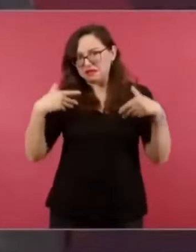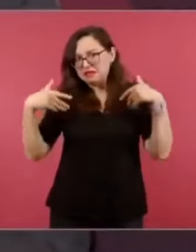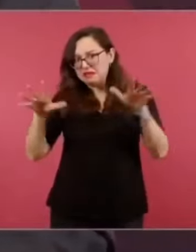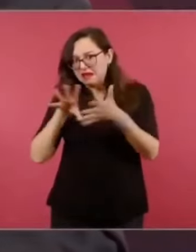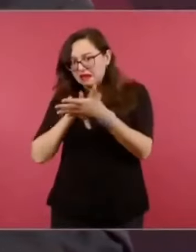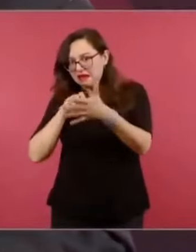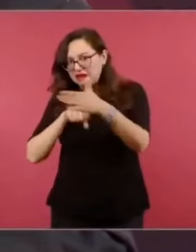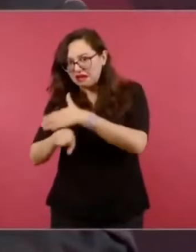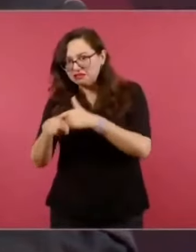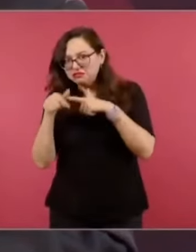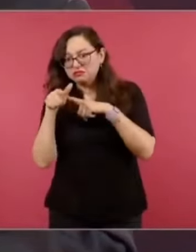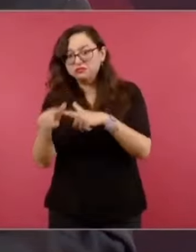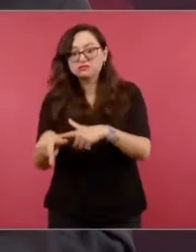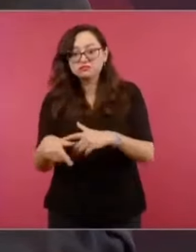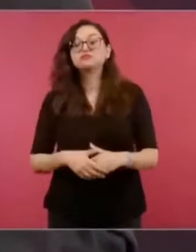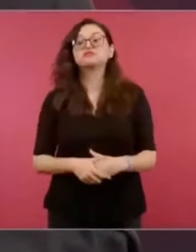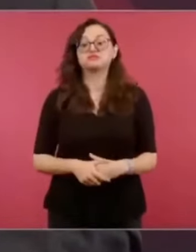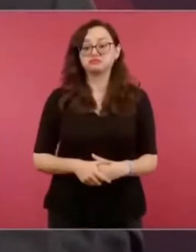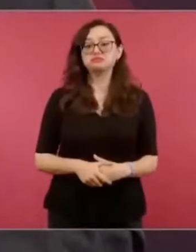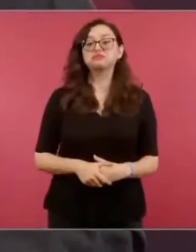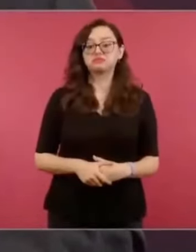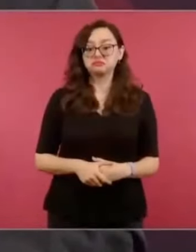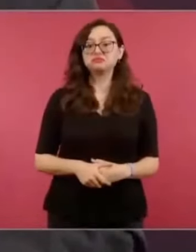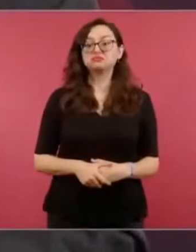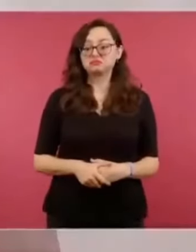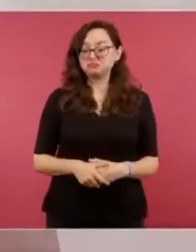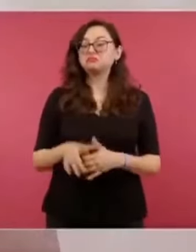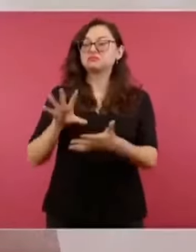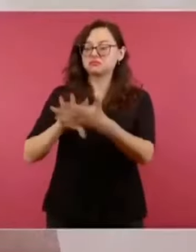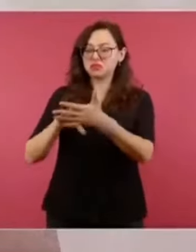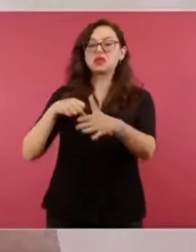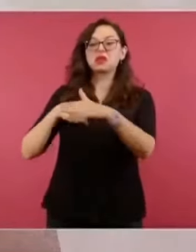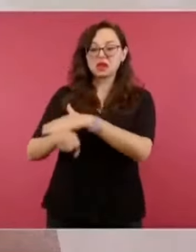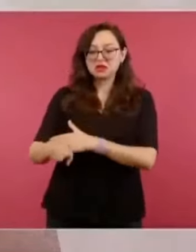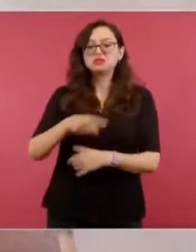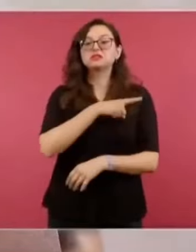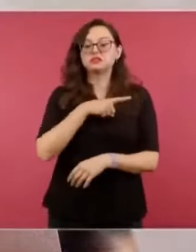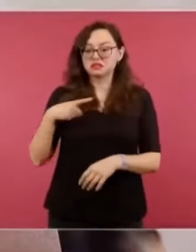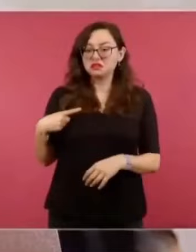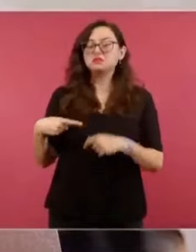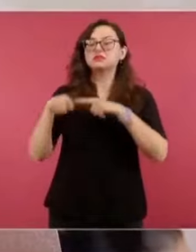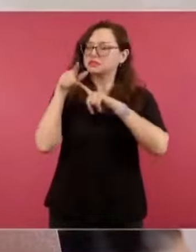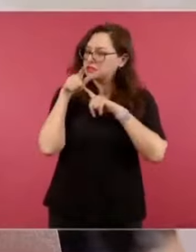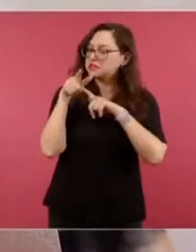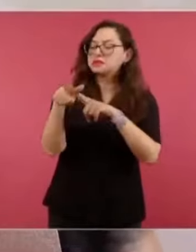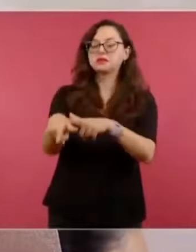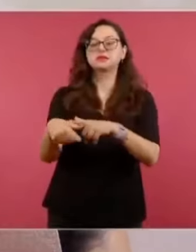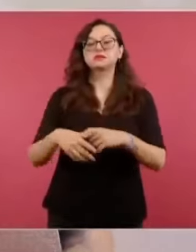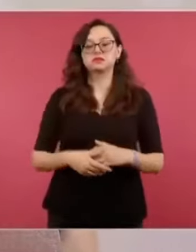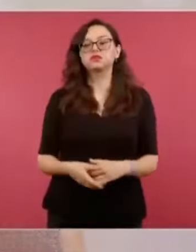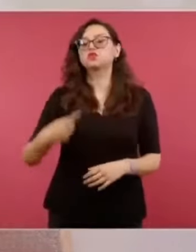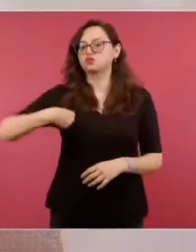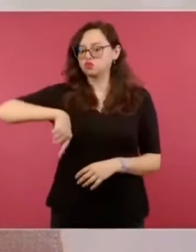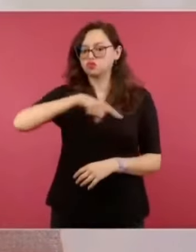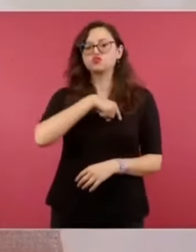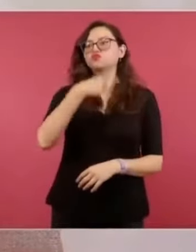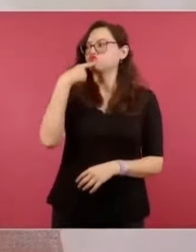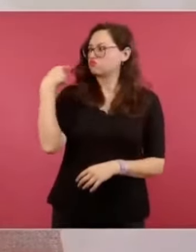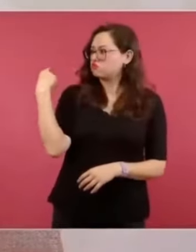impugnar esa decisión, como lo hicimos en el caso del